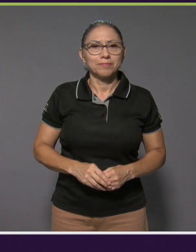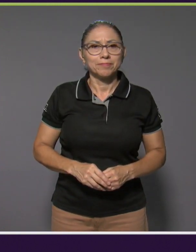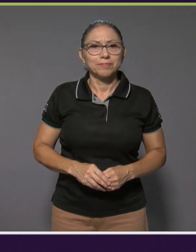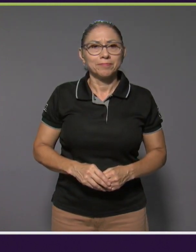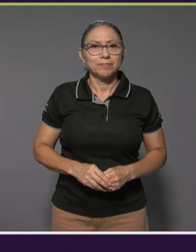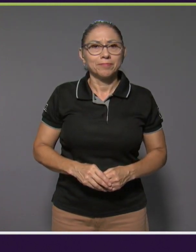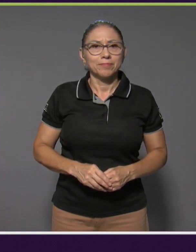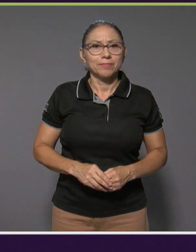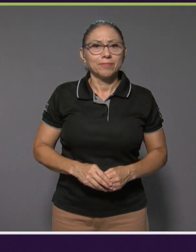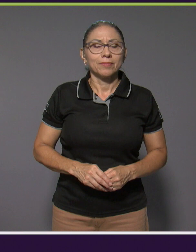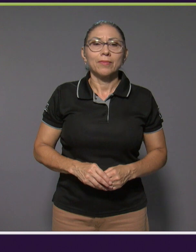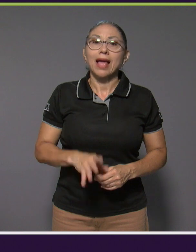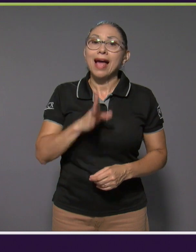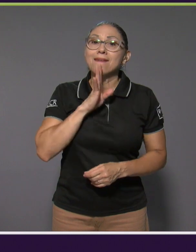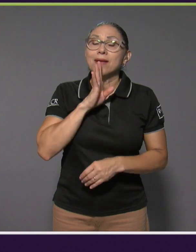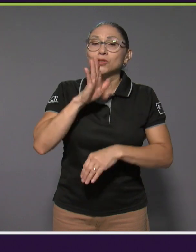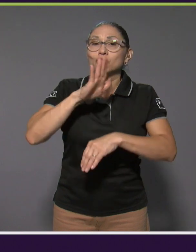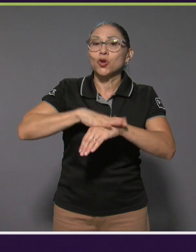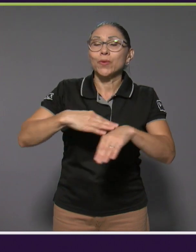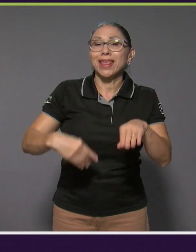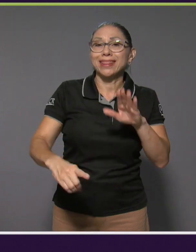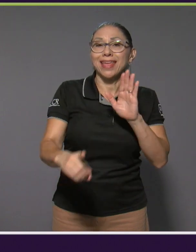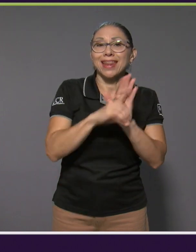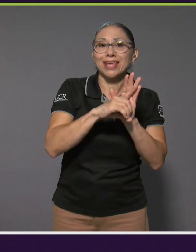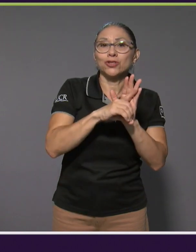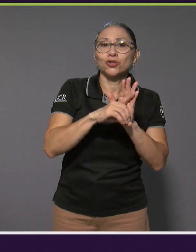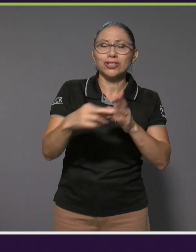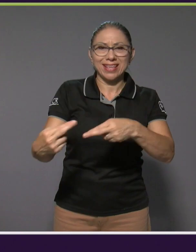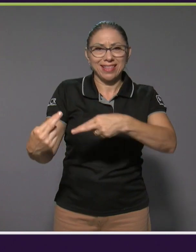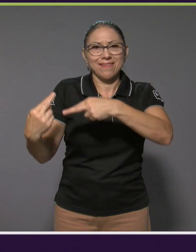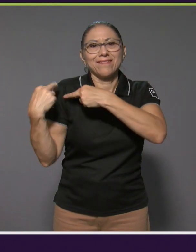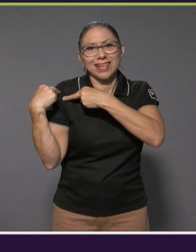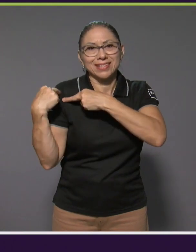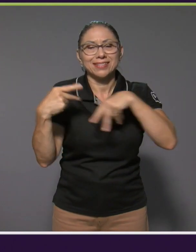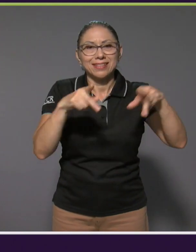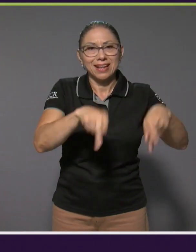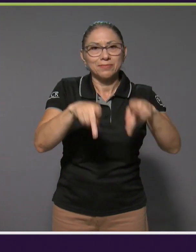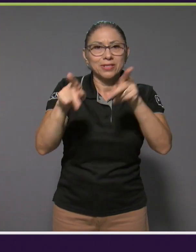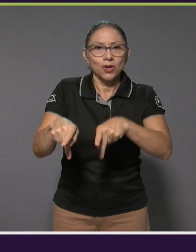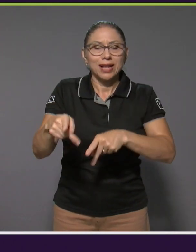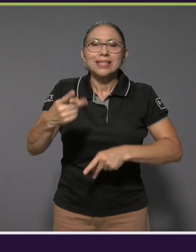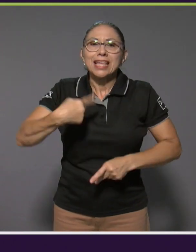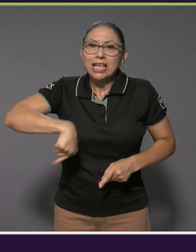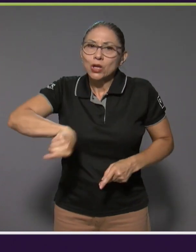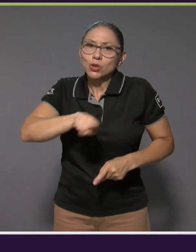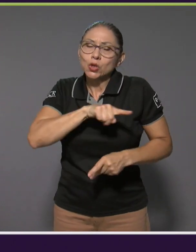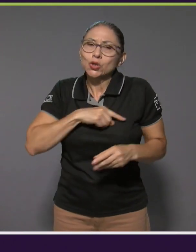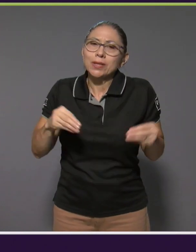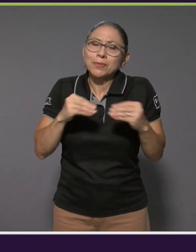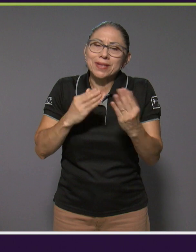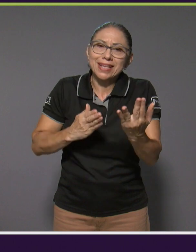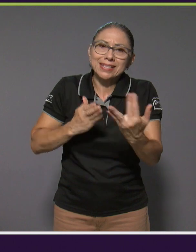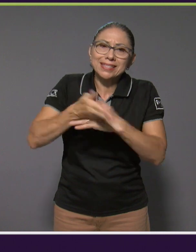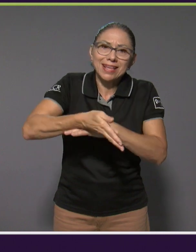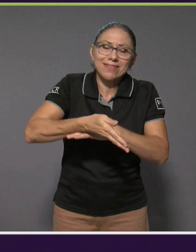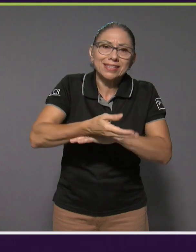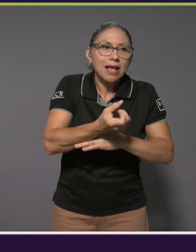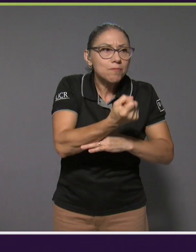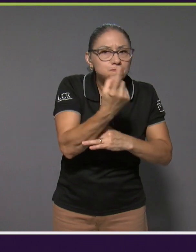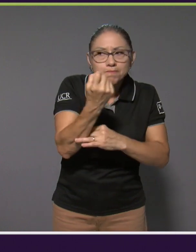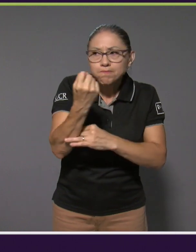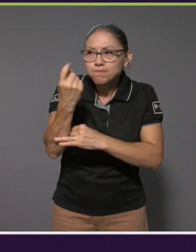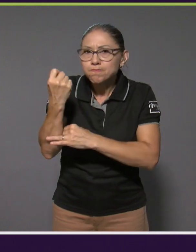Hablamos de los derechos y deberes de las personas y que seamos más accesibles, que nos comprendamos mejor.